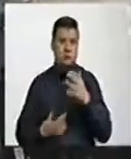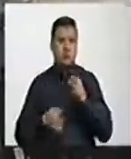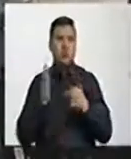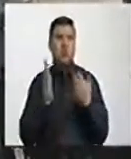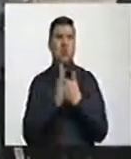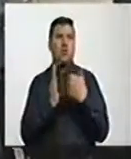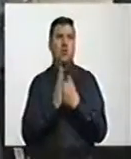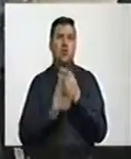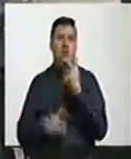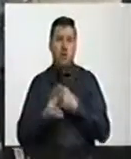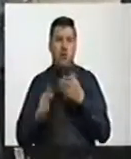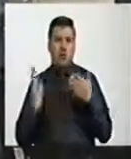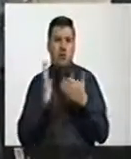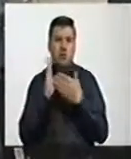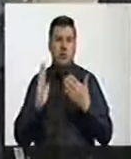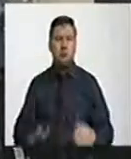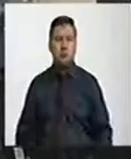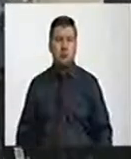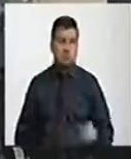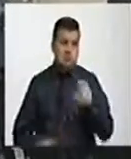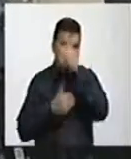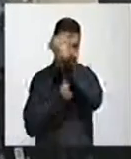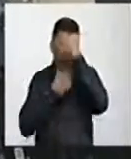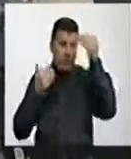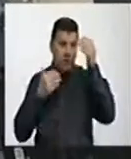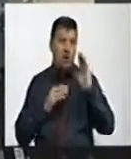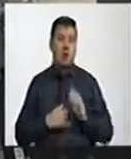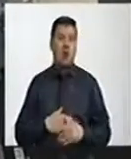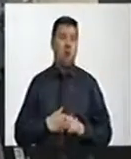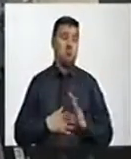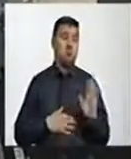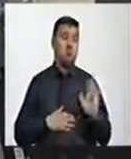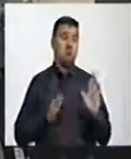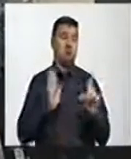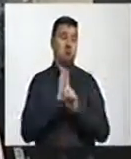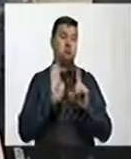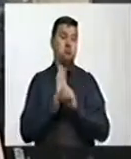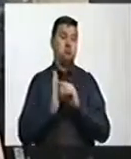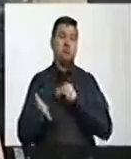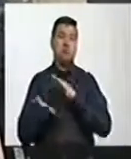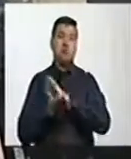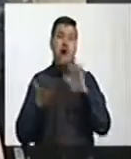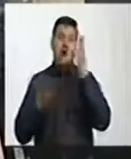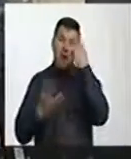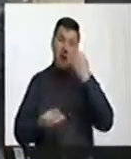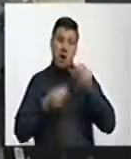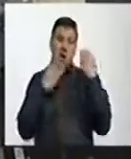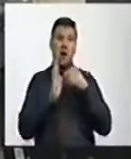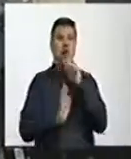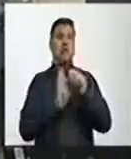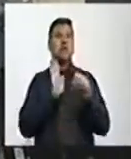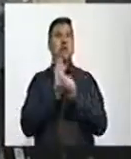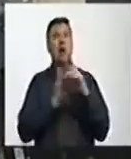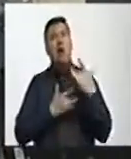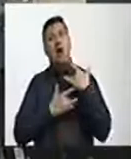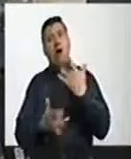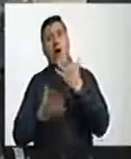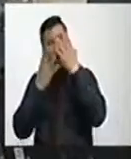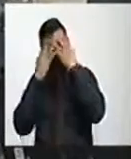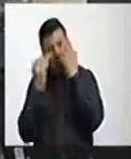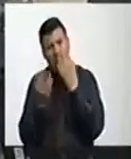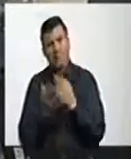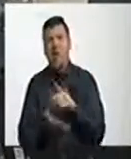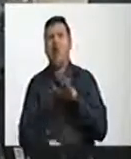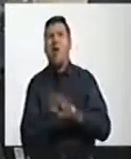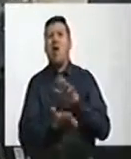justificar sus crímenes. La FARC quedarán con sus acciones legalizadas mediante acciones simbólicas, pero con absoluta